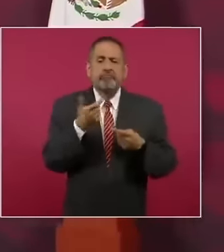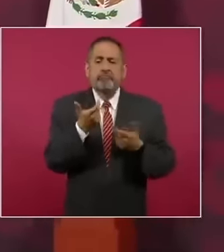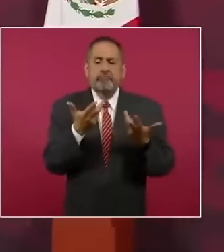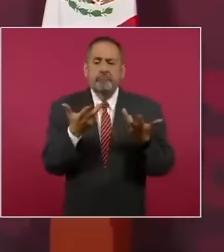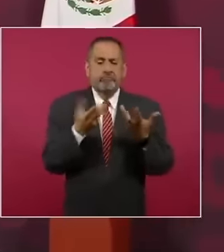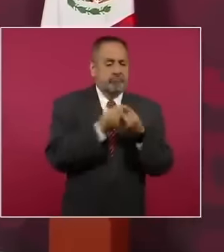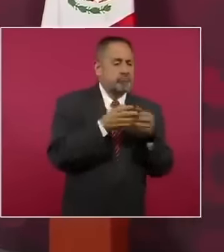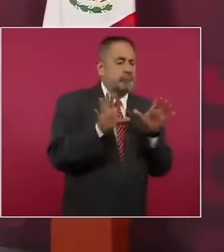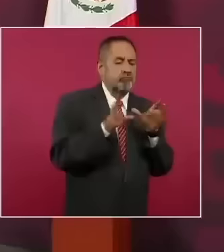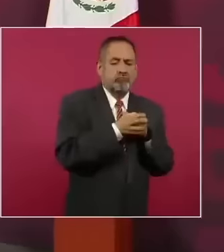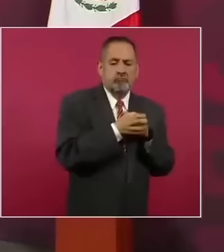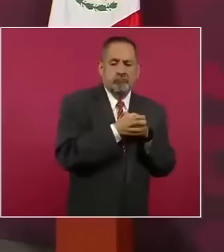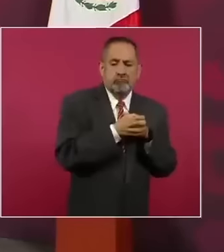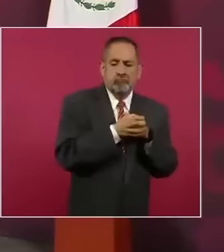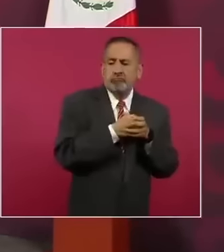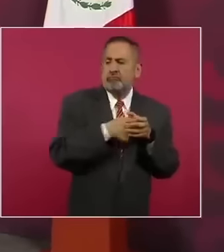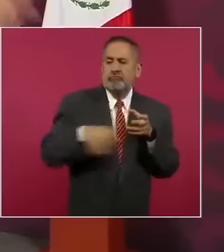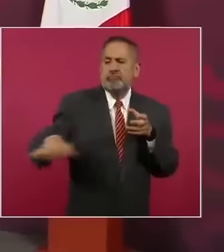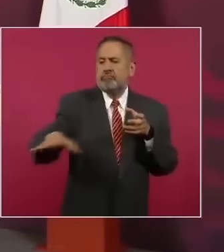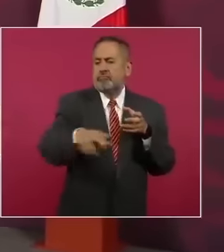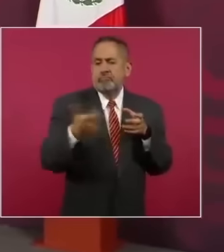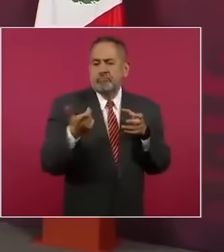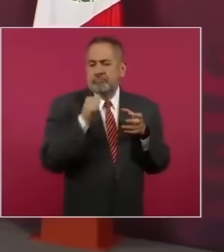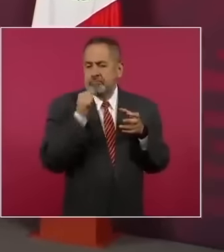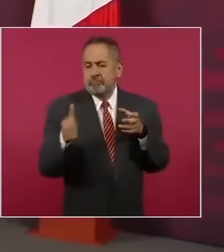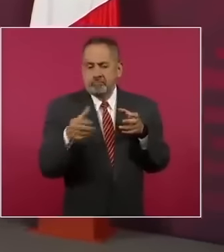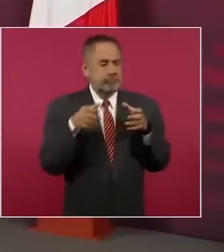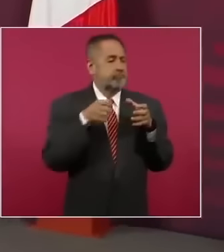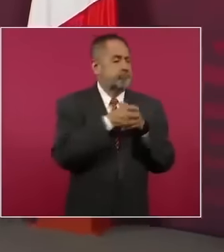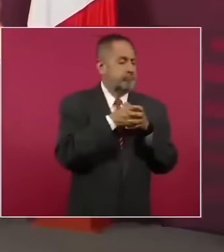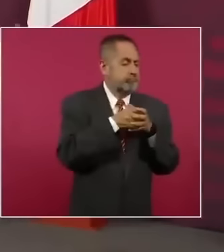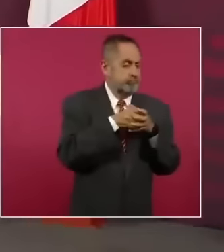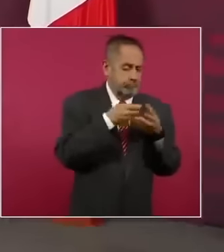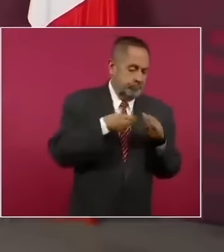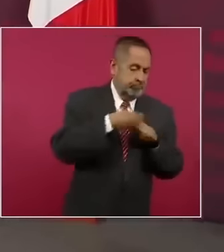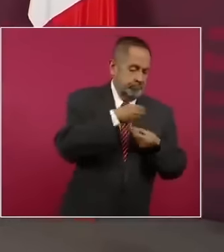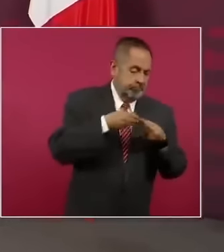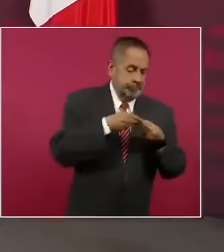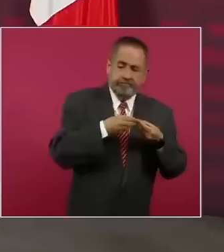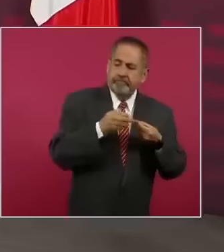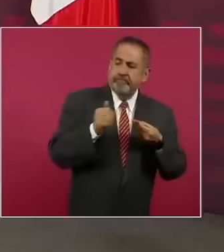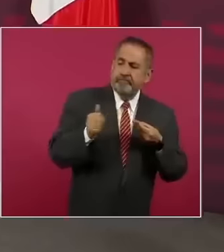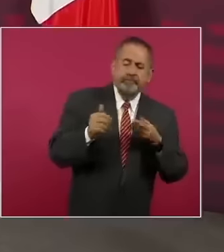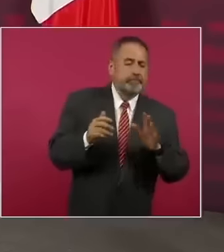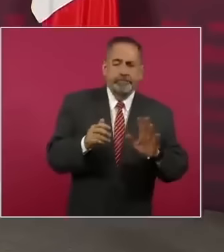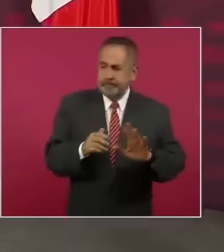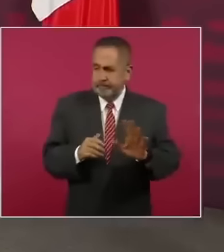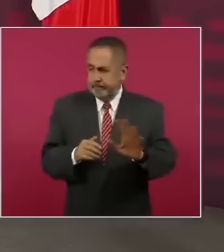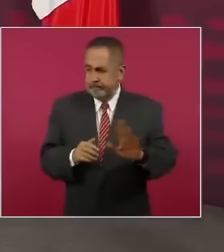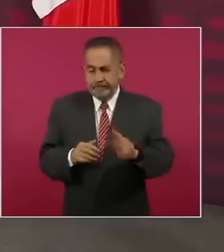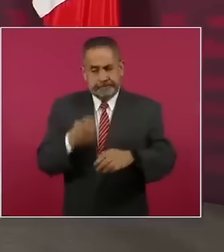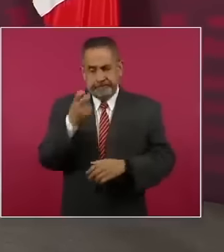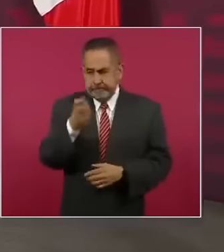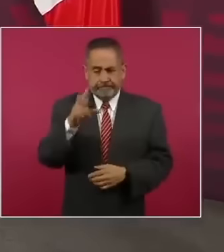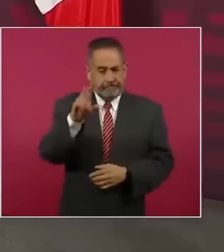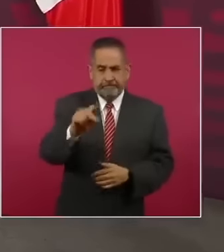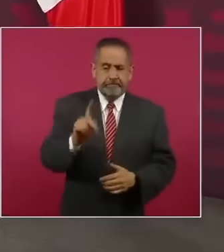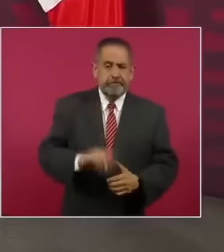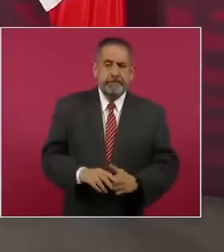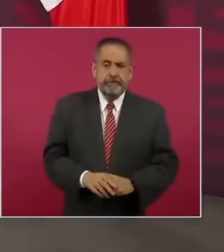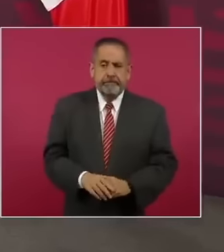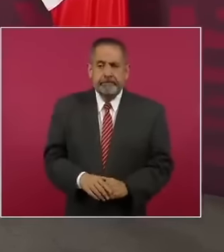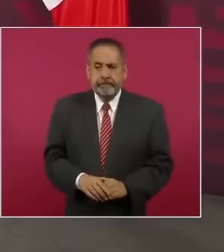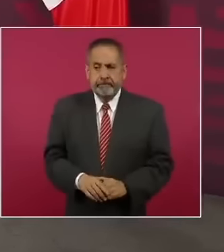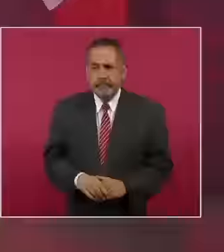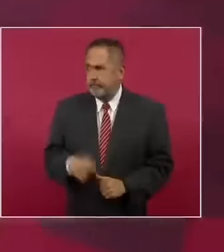en todo el país, en nuestro hermoso país de México. TV Mixteca les da las gracias y